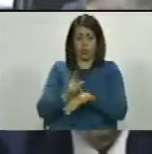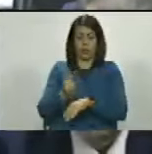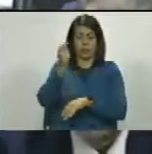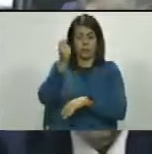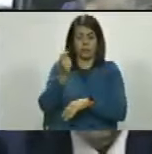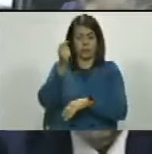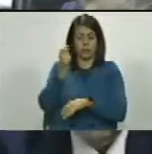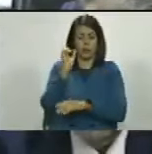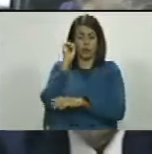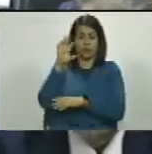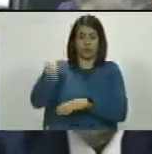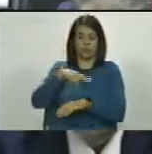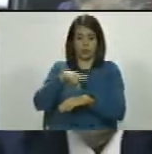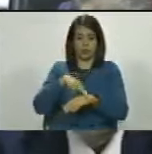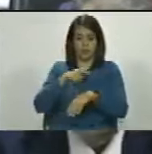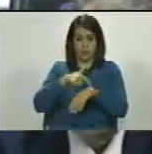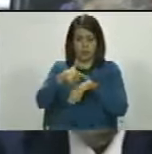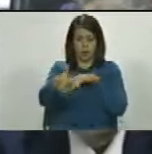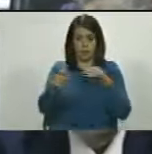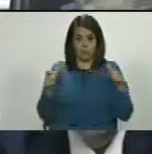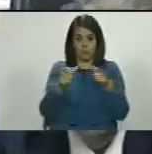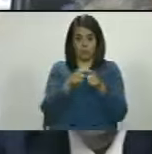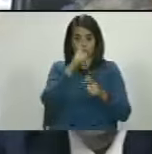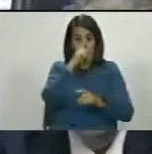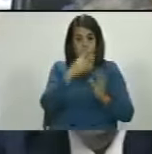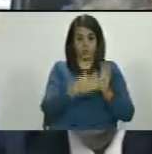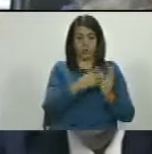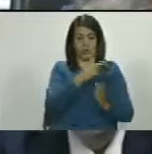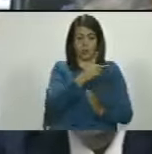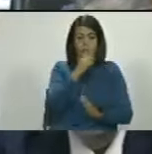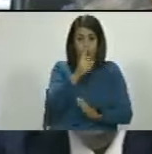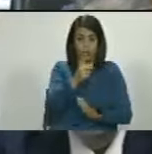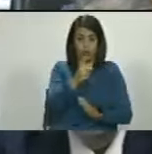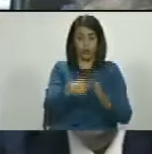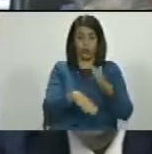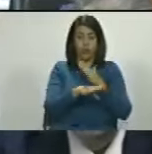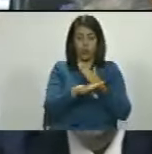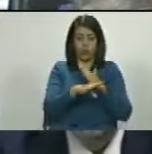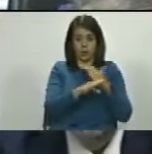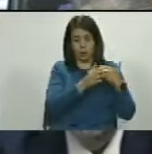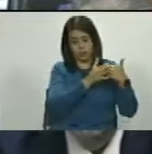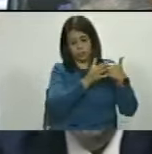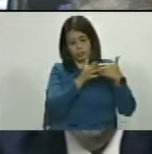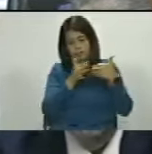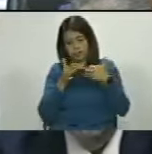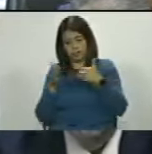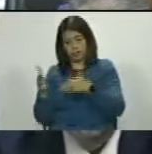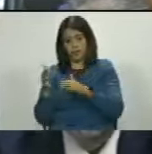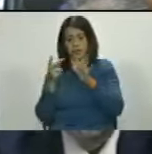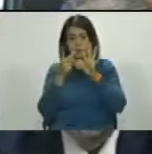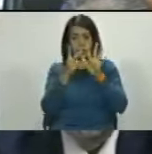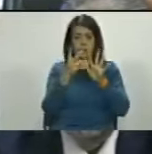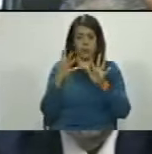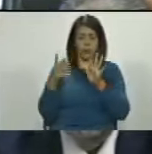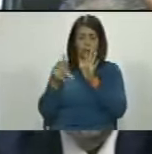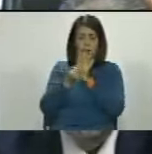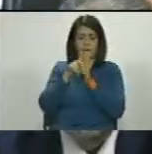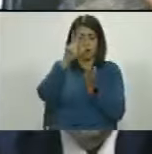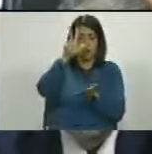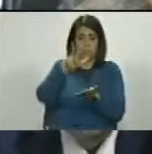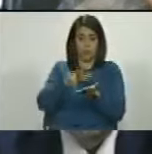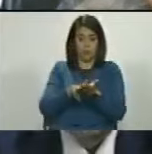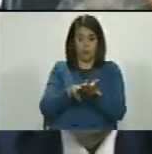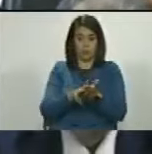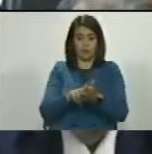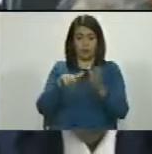inició este periodo de sesiones en el año 2021 y la cual lleva 74 leyes aprobadas,